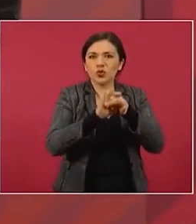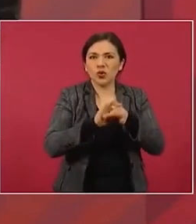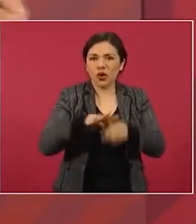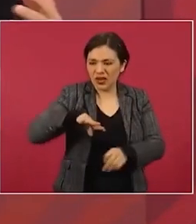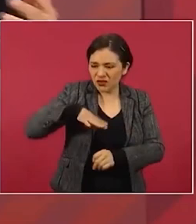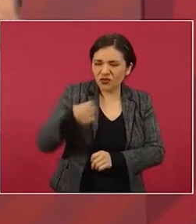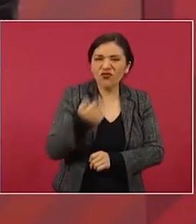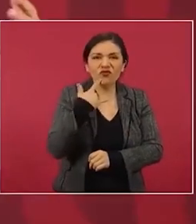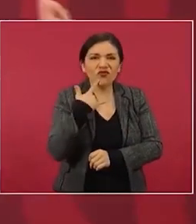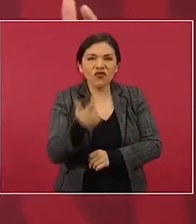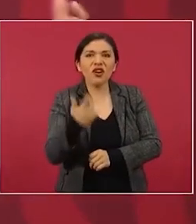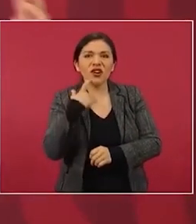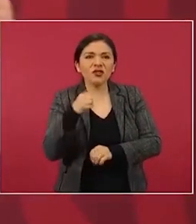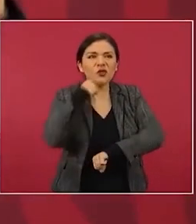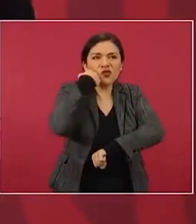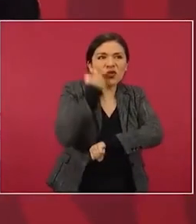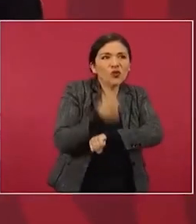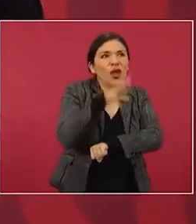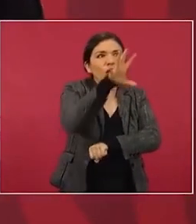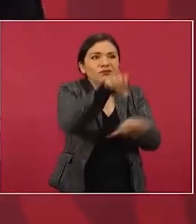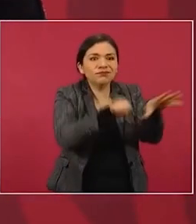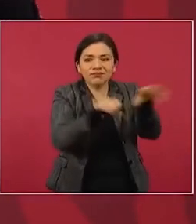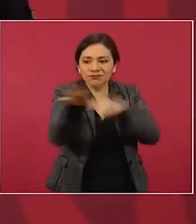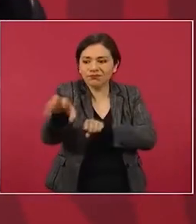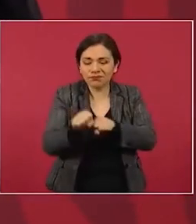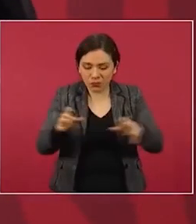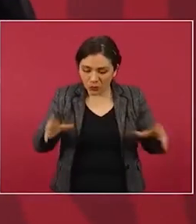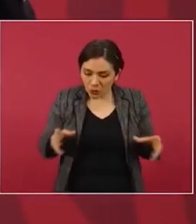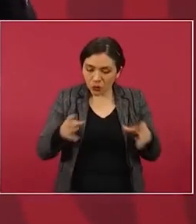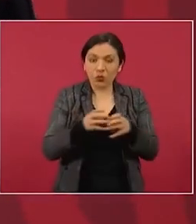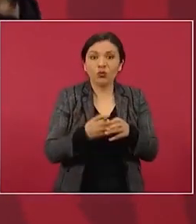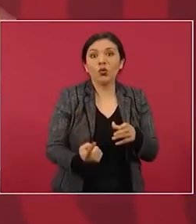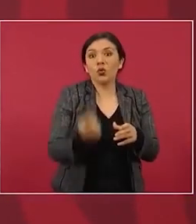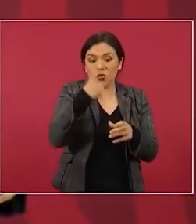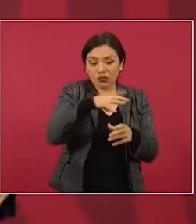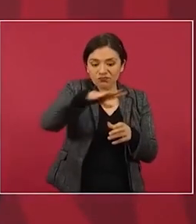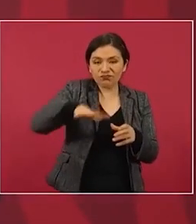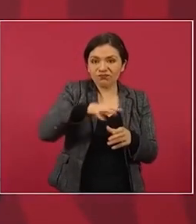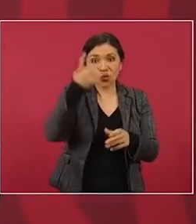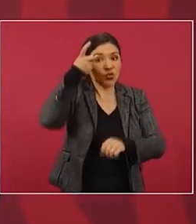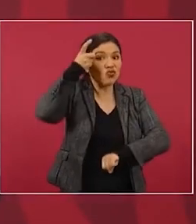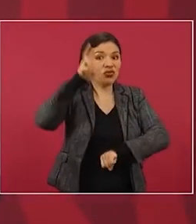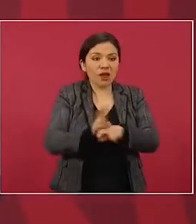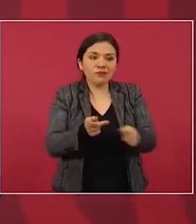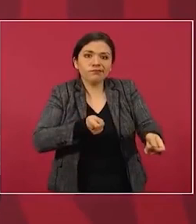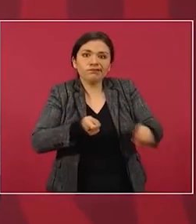sumar todas las voluntades en una sola dirección.